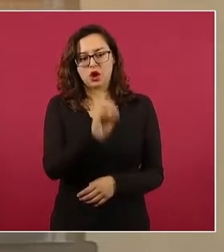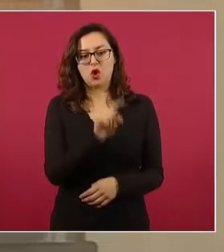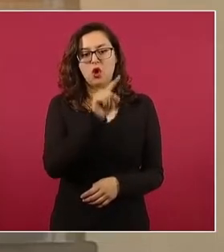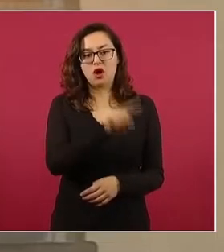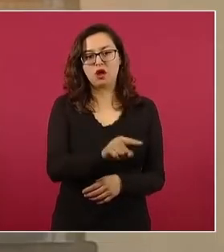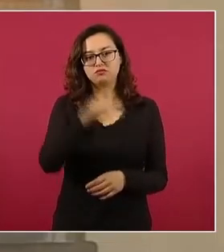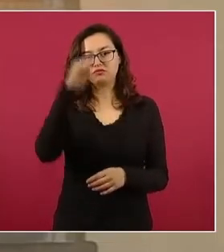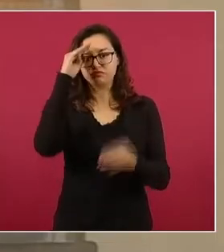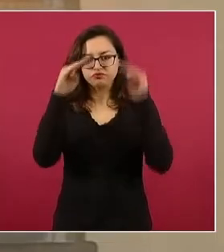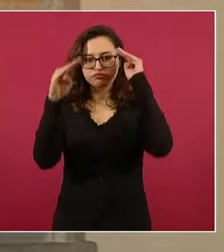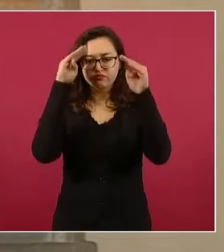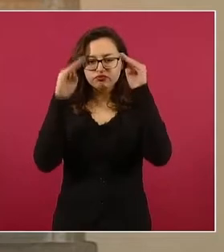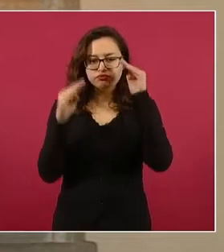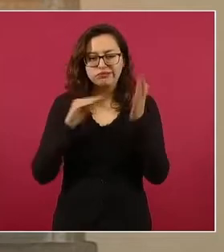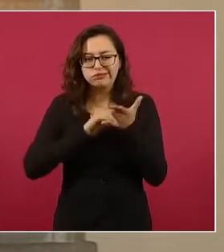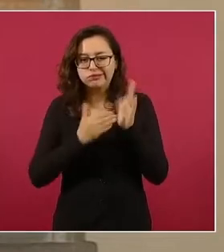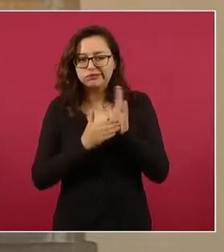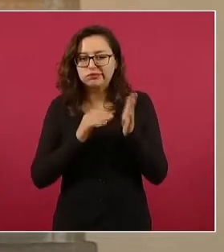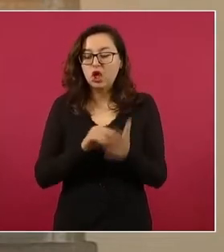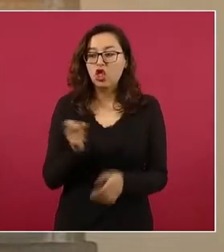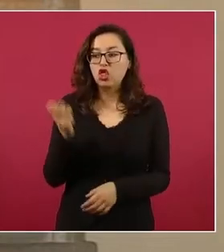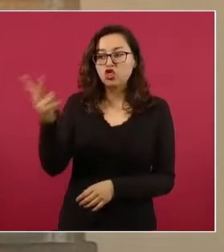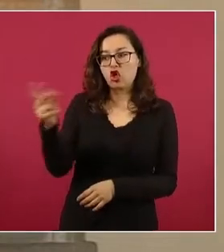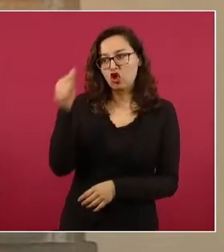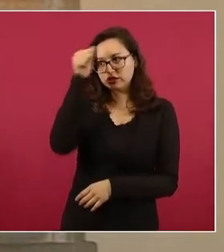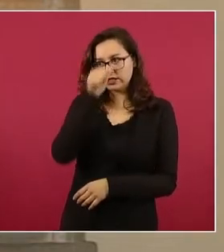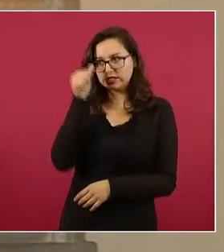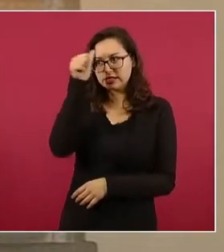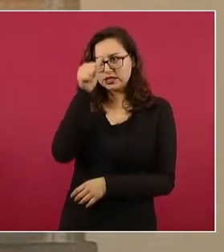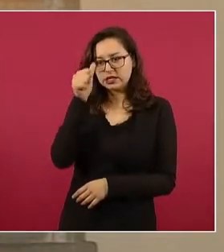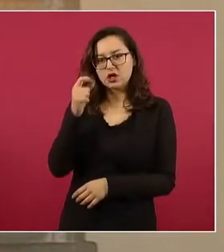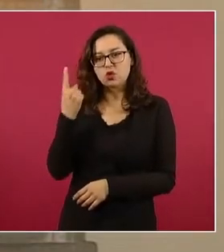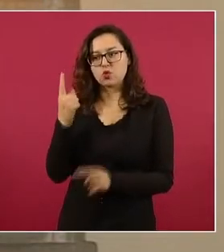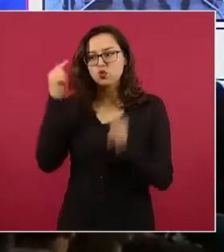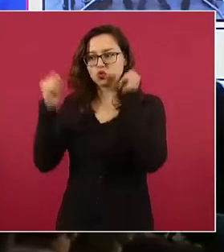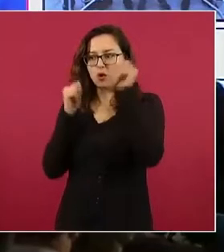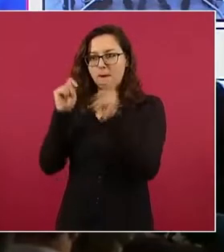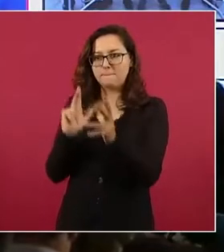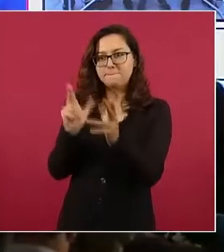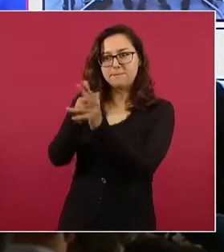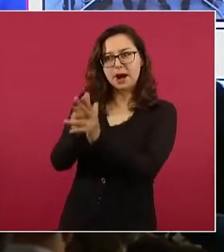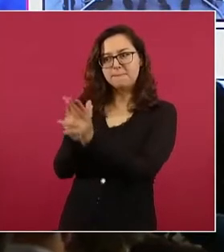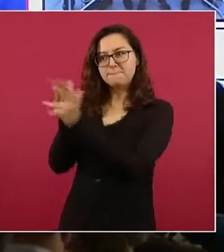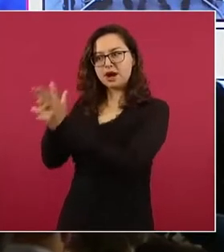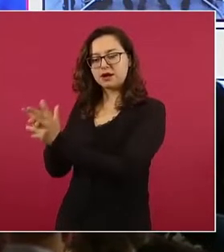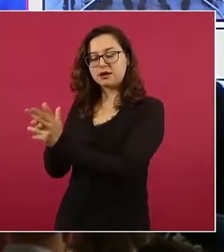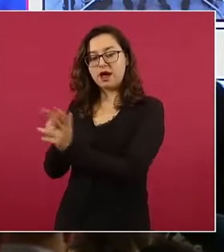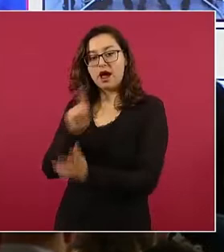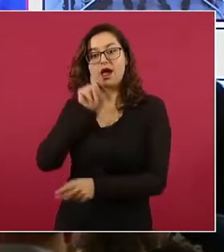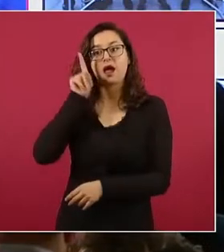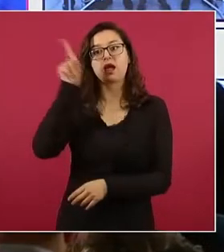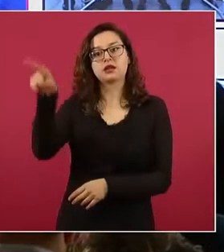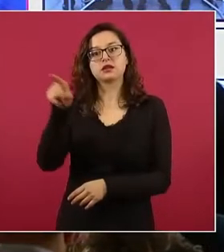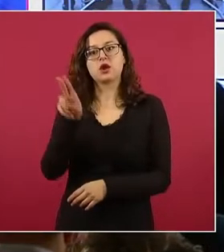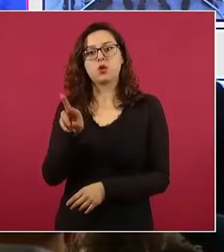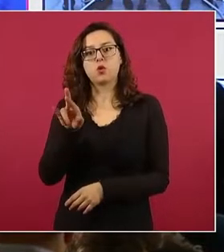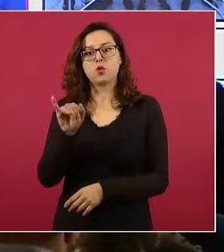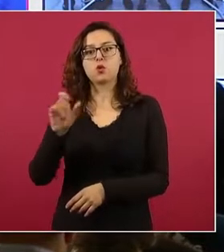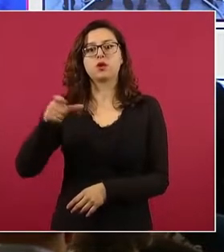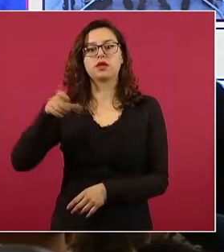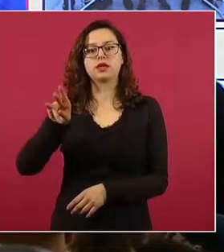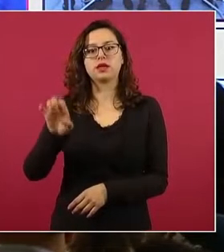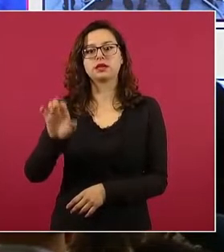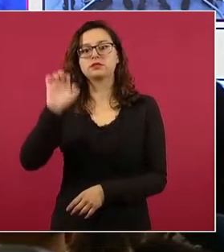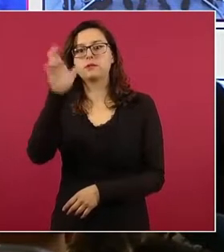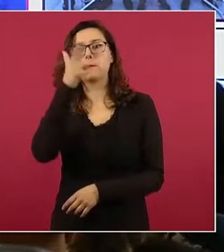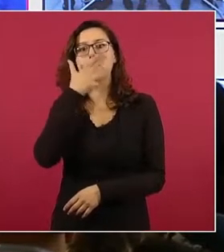homicidio de dos párracos y un guía de turistas en el municipio de Urique, en